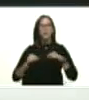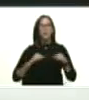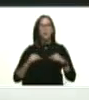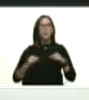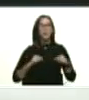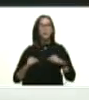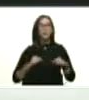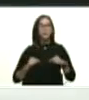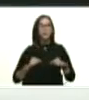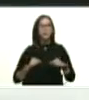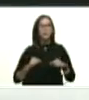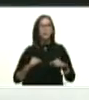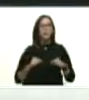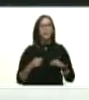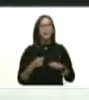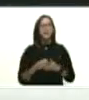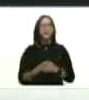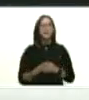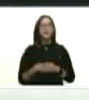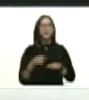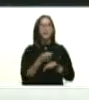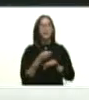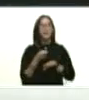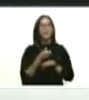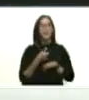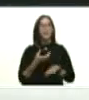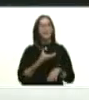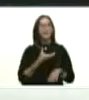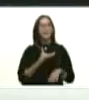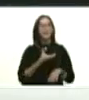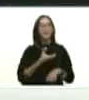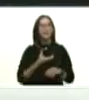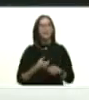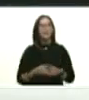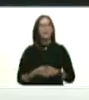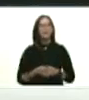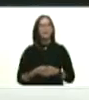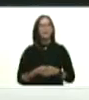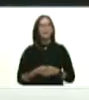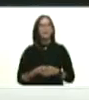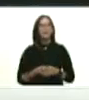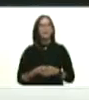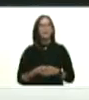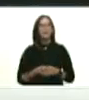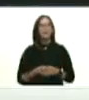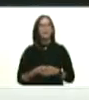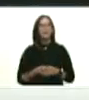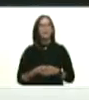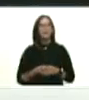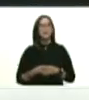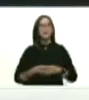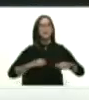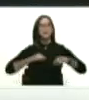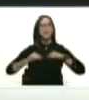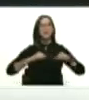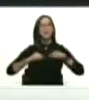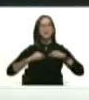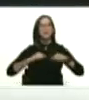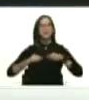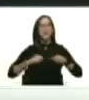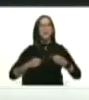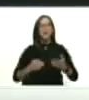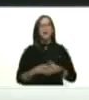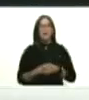con las gobernadoras las gobernaciones y la alcaldía y del direccionamiento que le dio la vicepresidenta